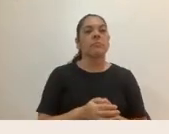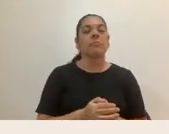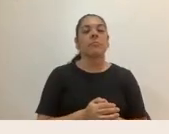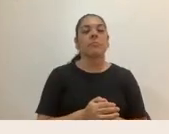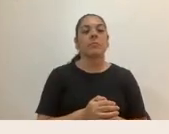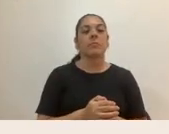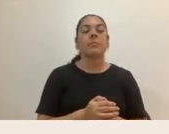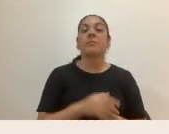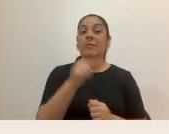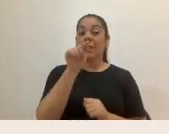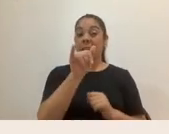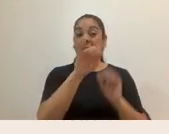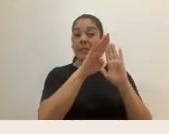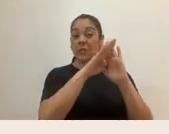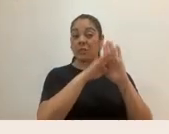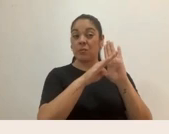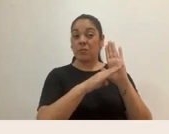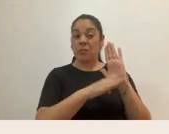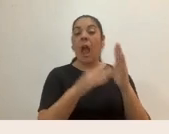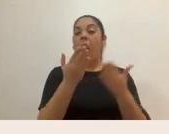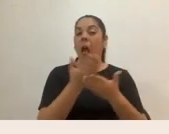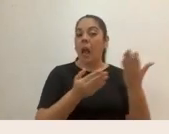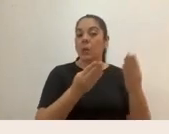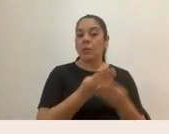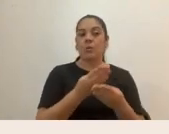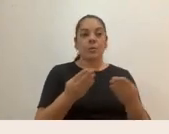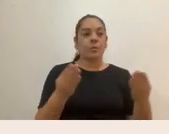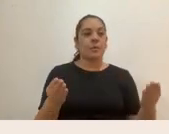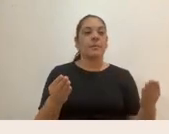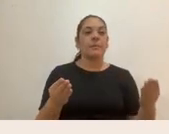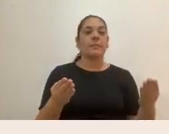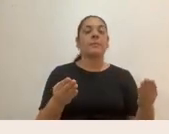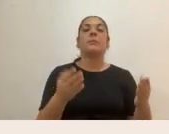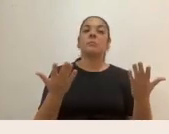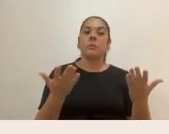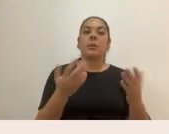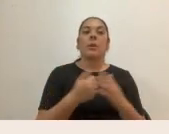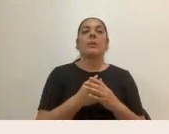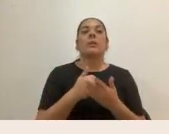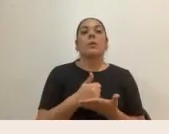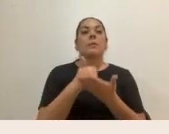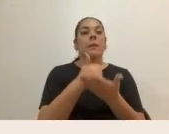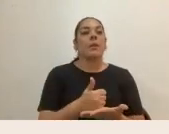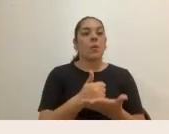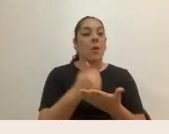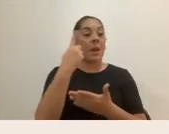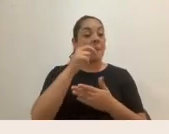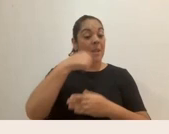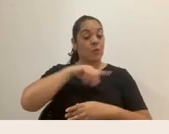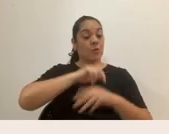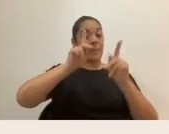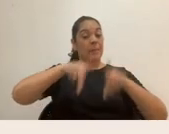Estos son algunos elementos que precisamente nos van a ayudar a ser agentes de cambio